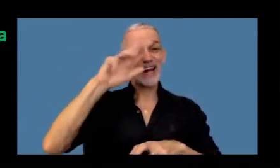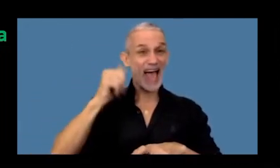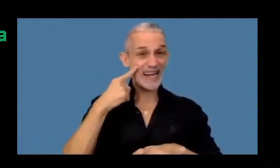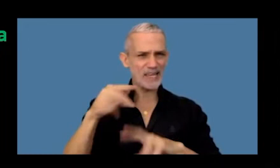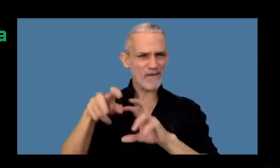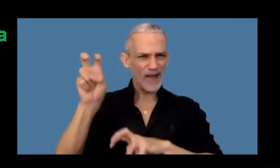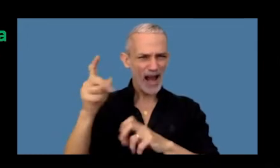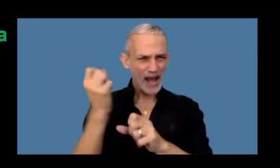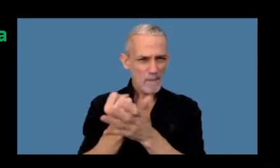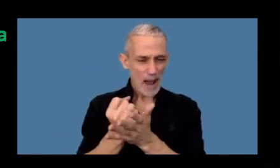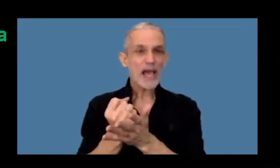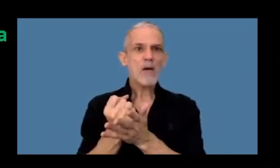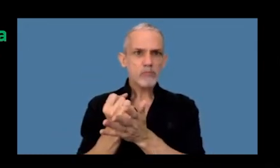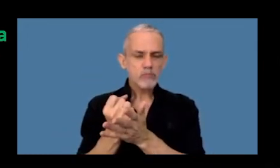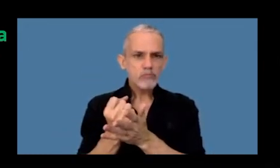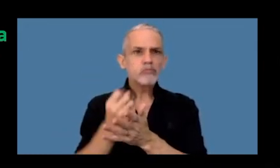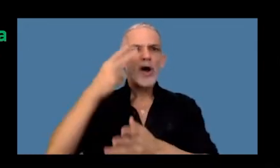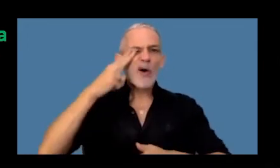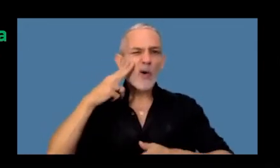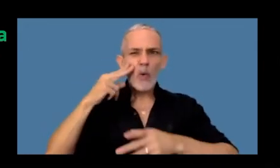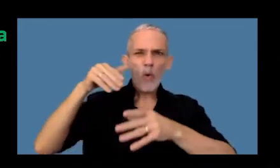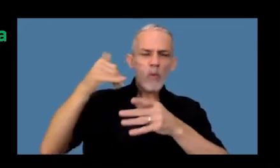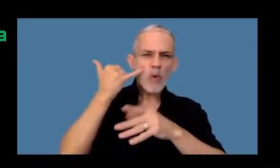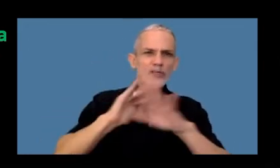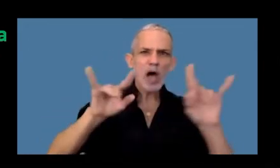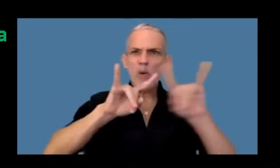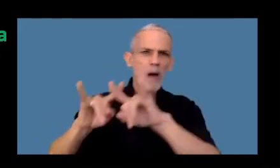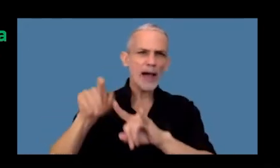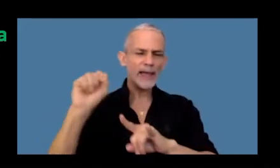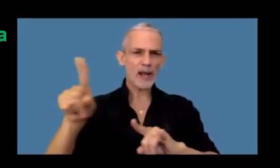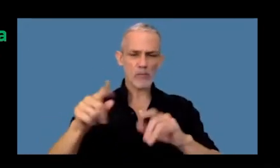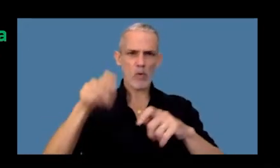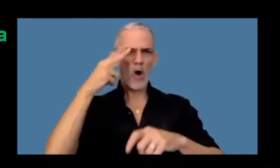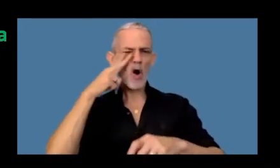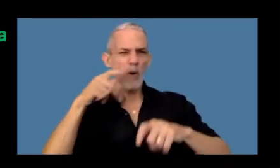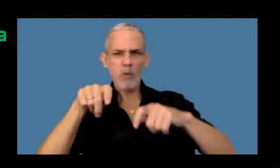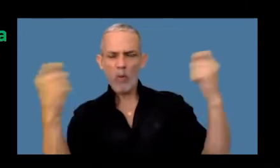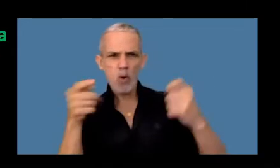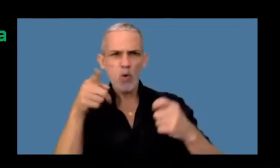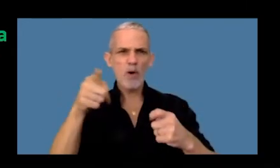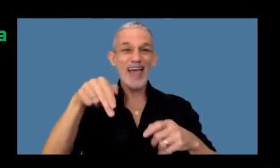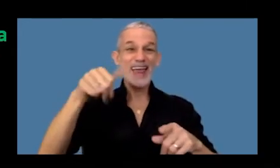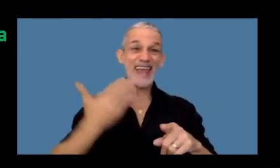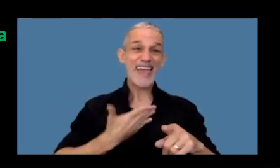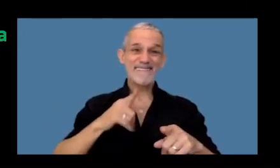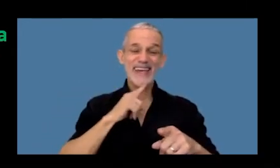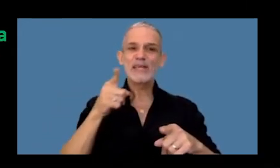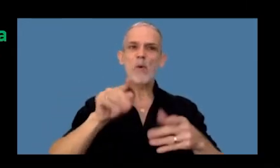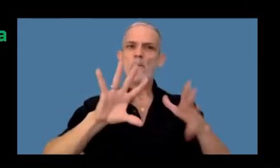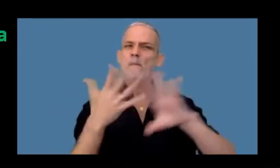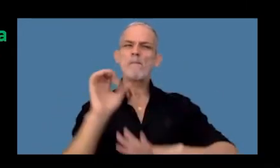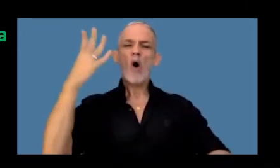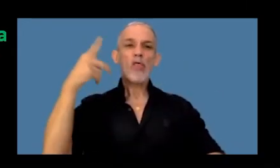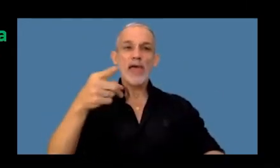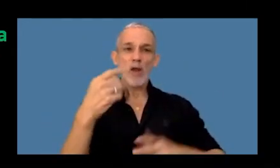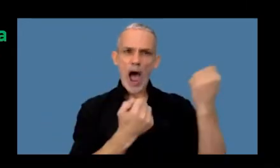le hackearon su página web y en su oferta de NFT de un modelo exclusivo